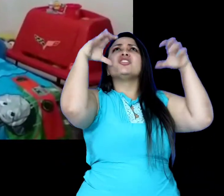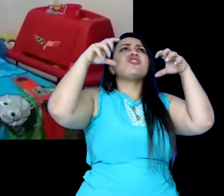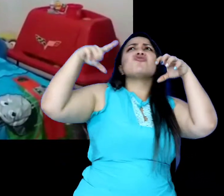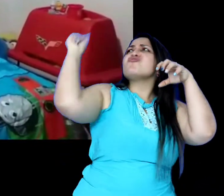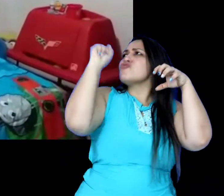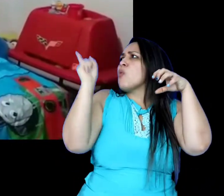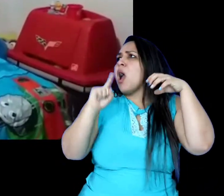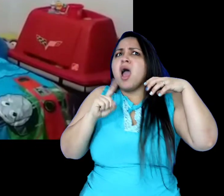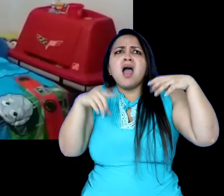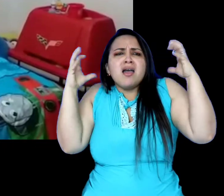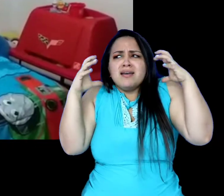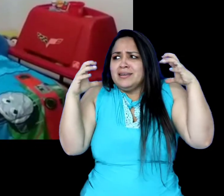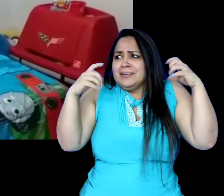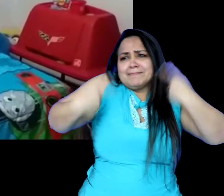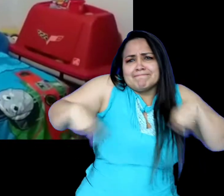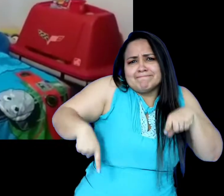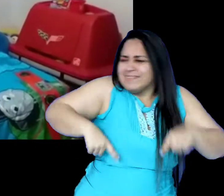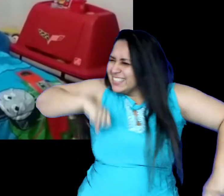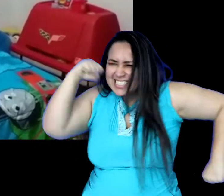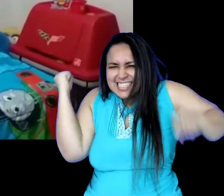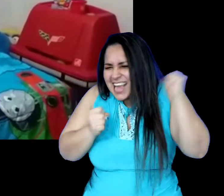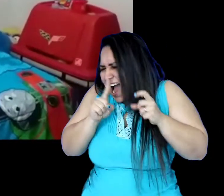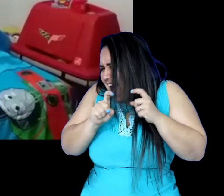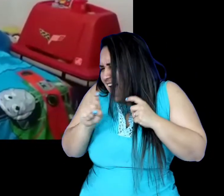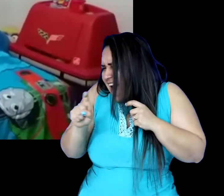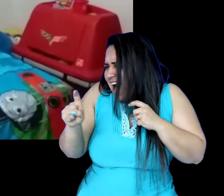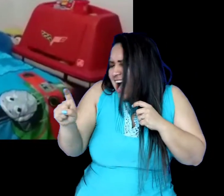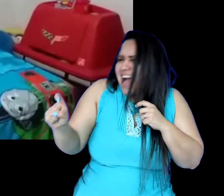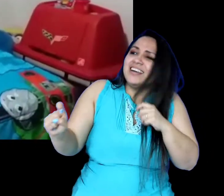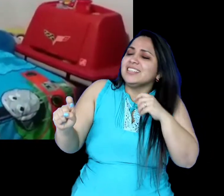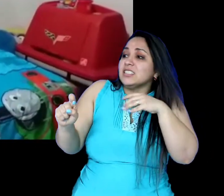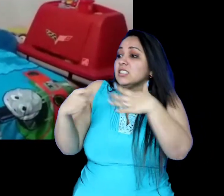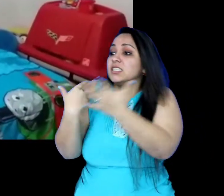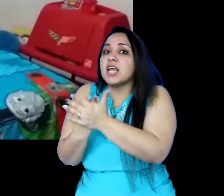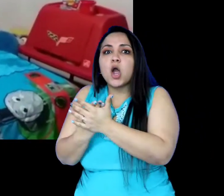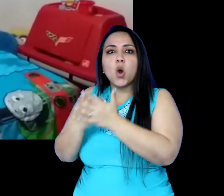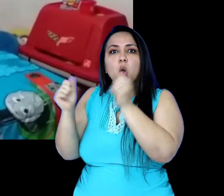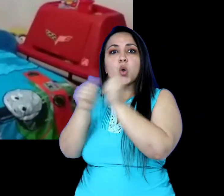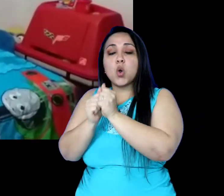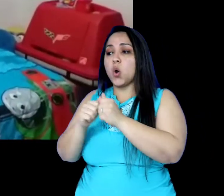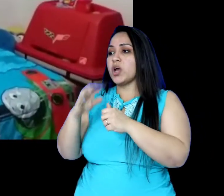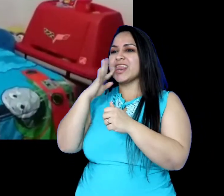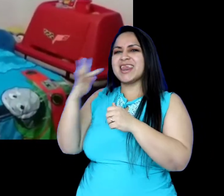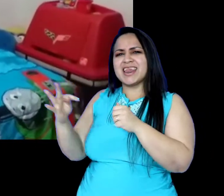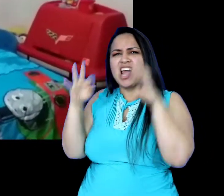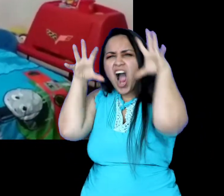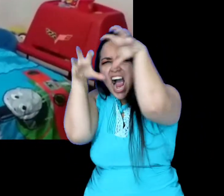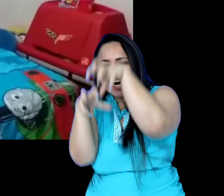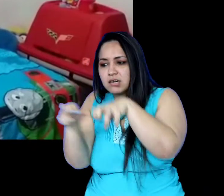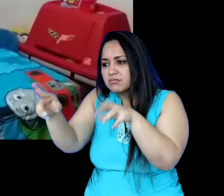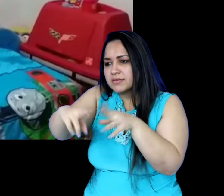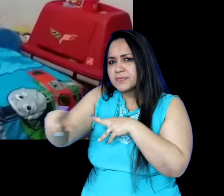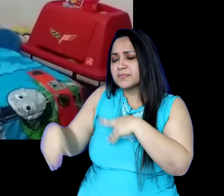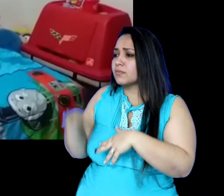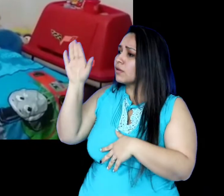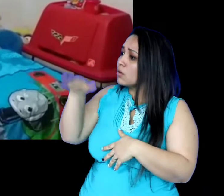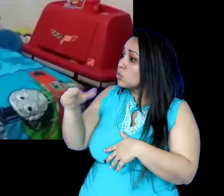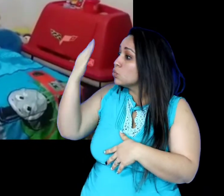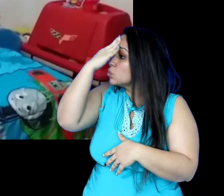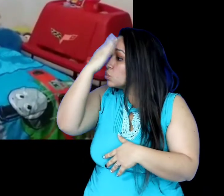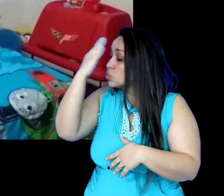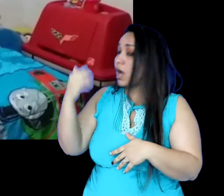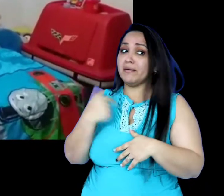se asustó y salió corriendo hasta llegar con el tío tigre en el río y le contó que algo la